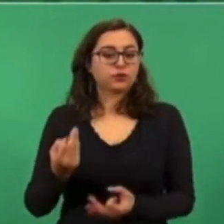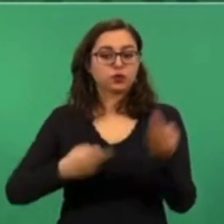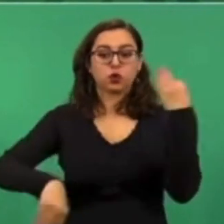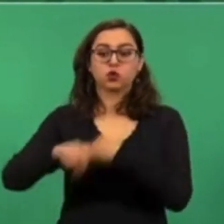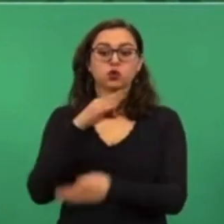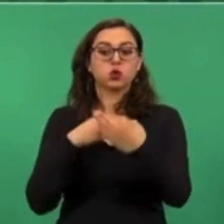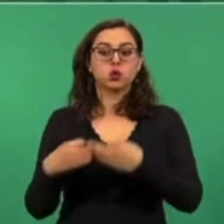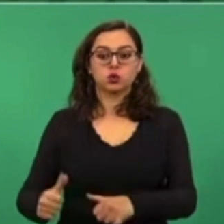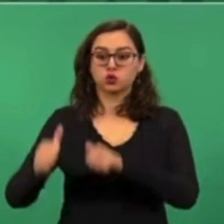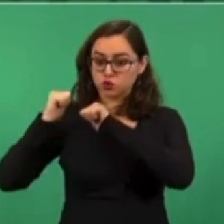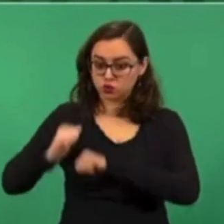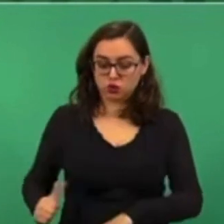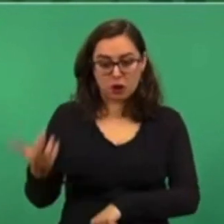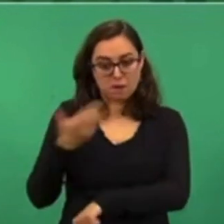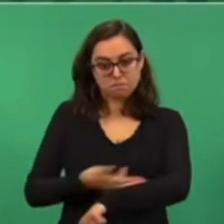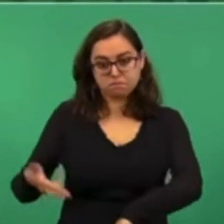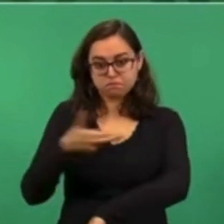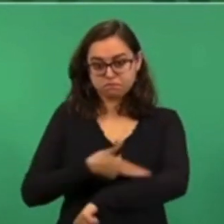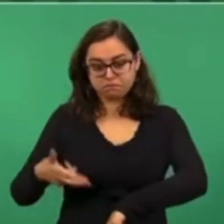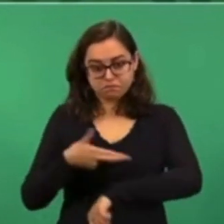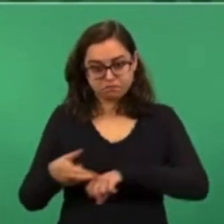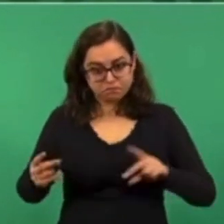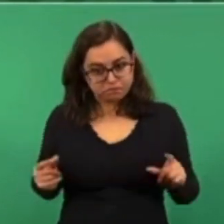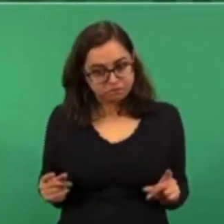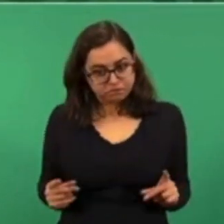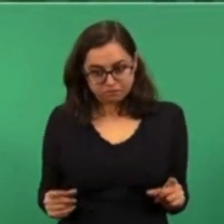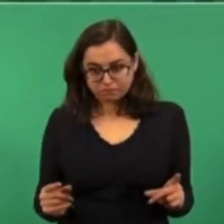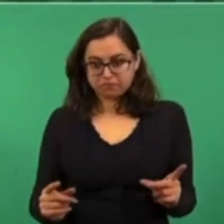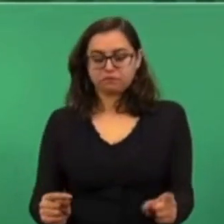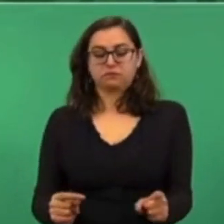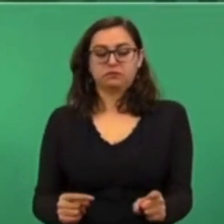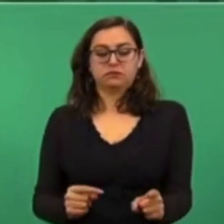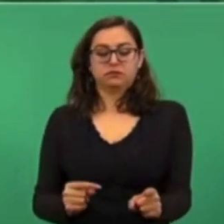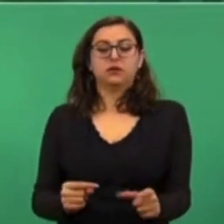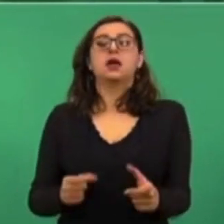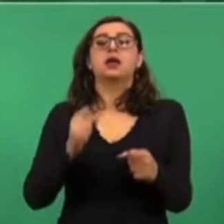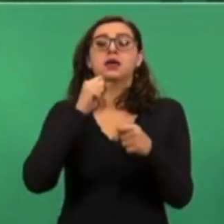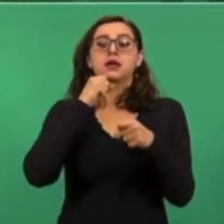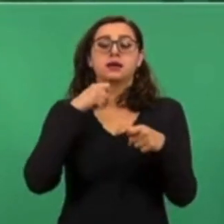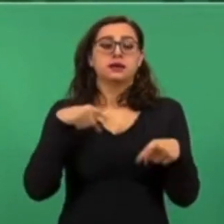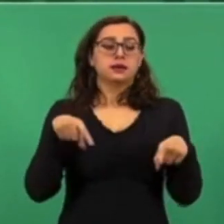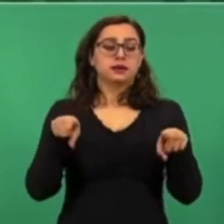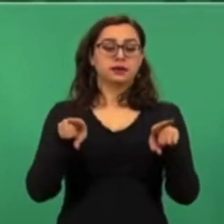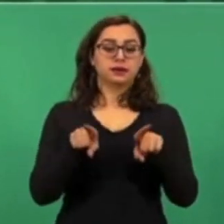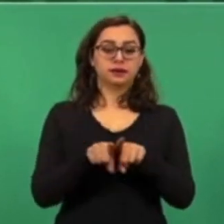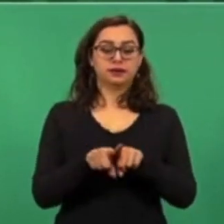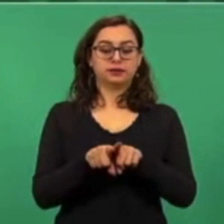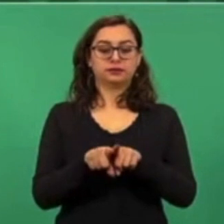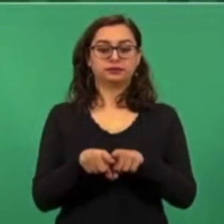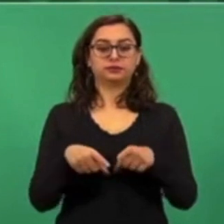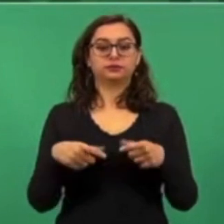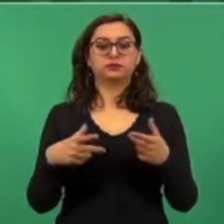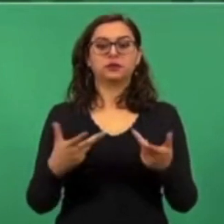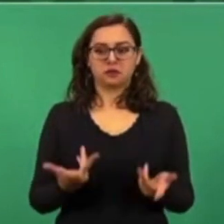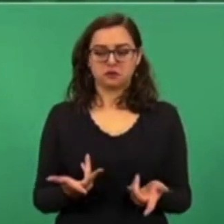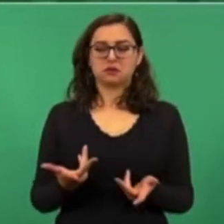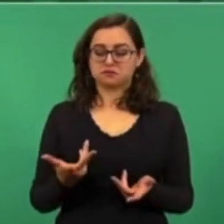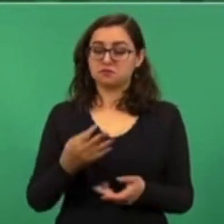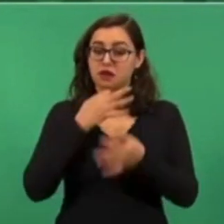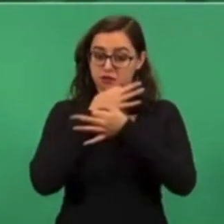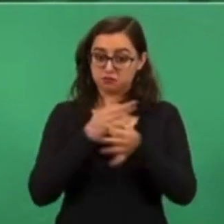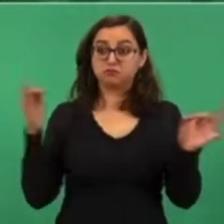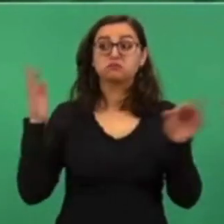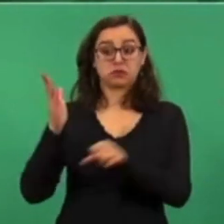las autoridades y no va a quedar impune